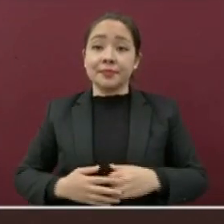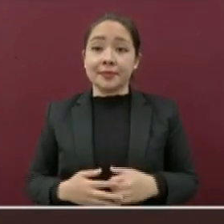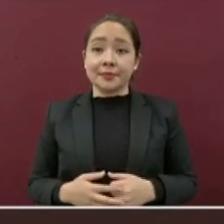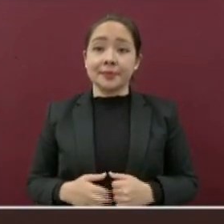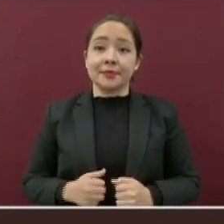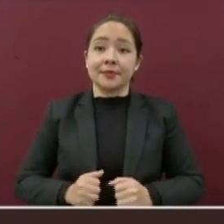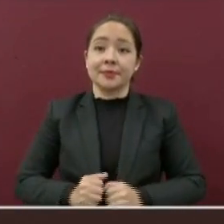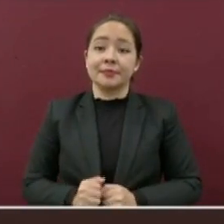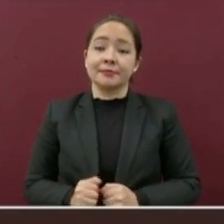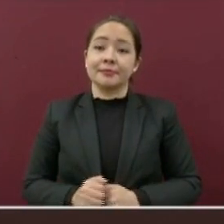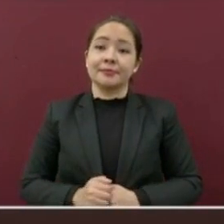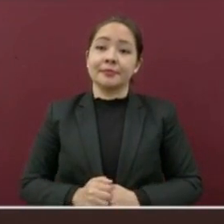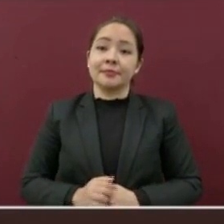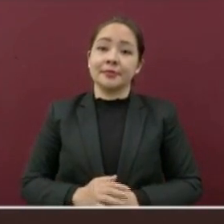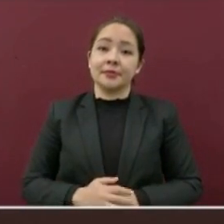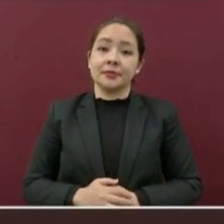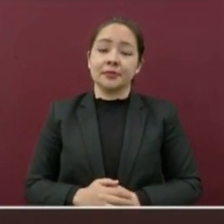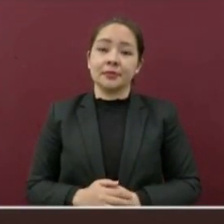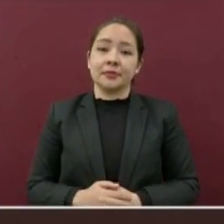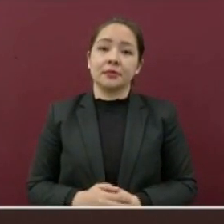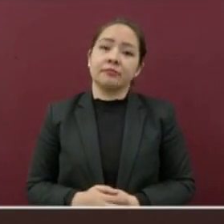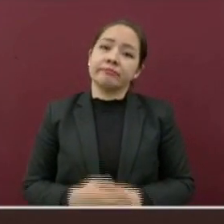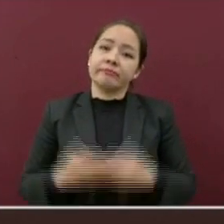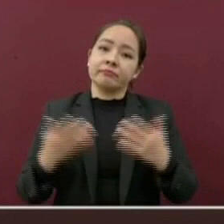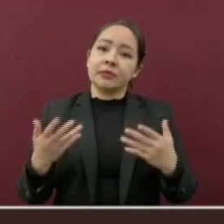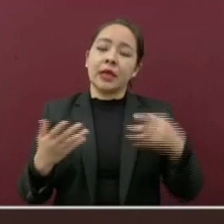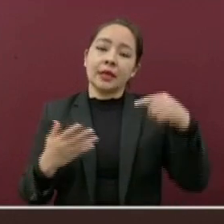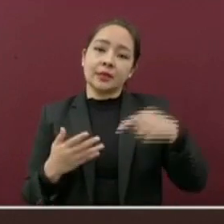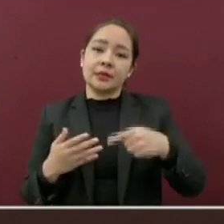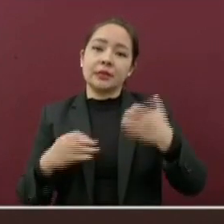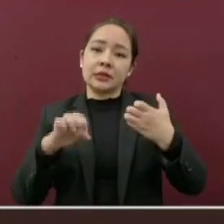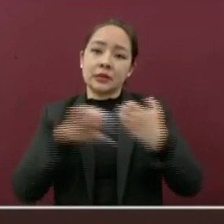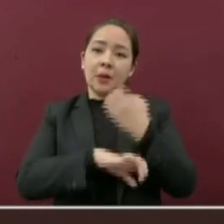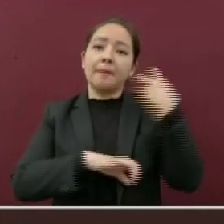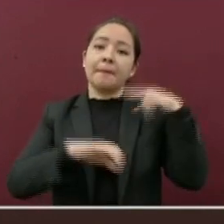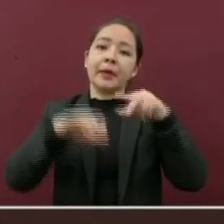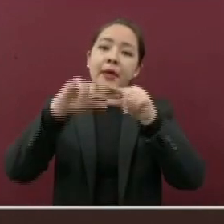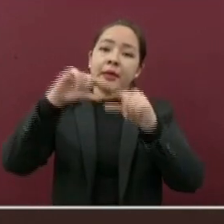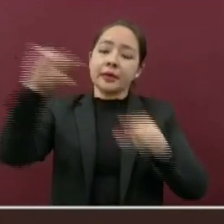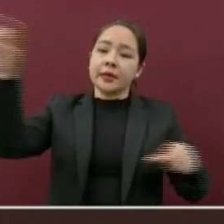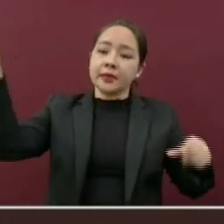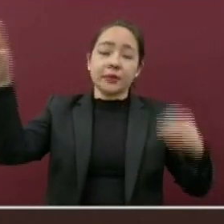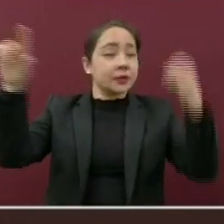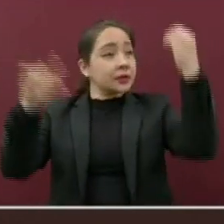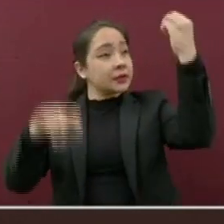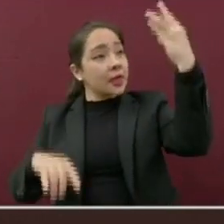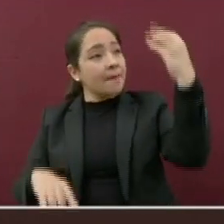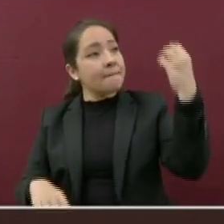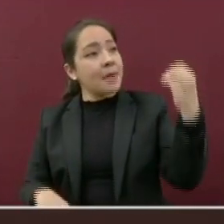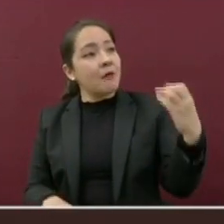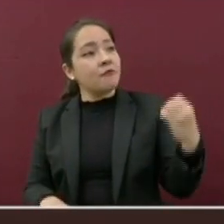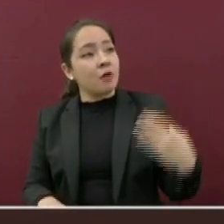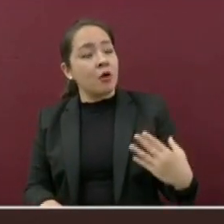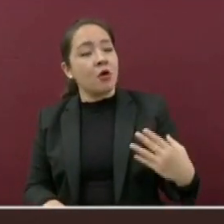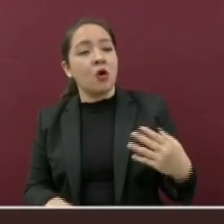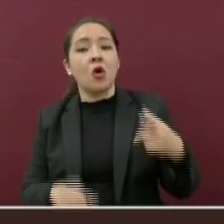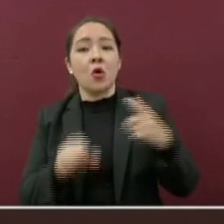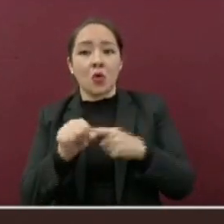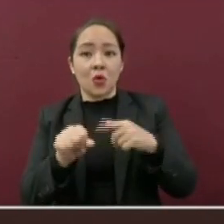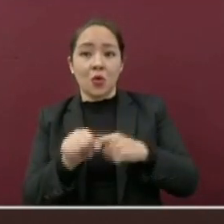Como Estado, seguimos en color naranja del semáforo